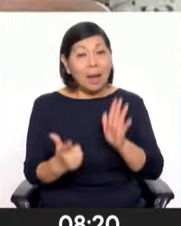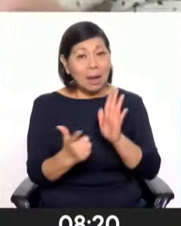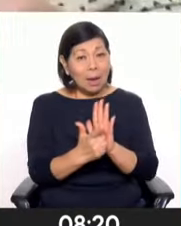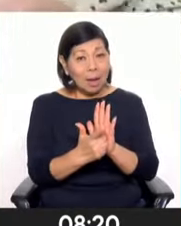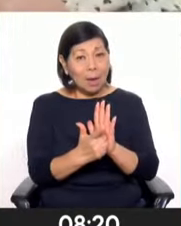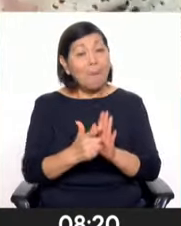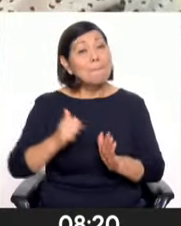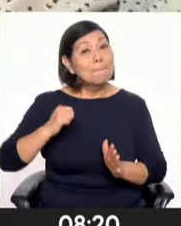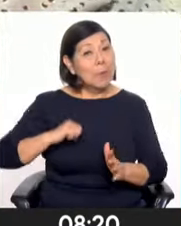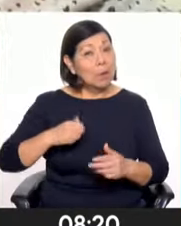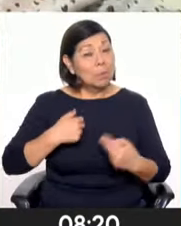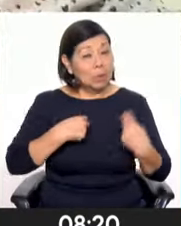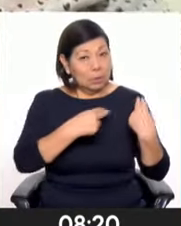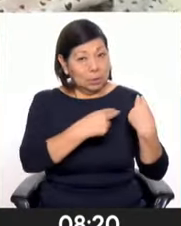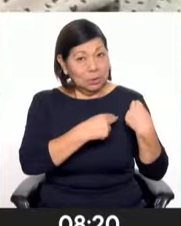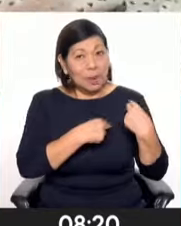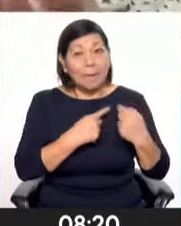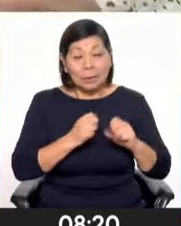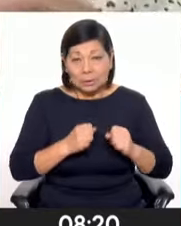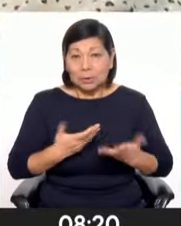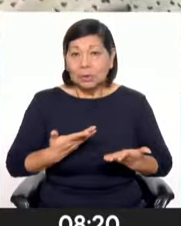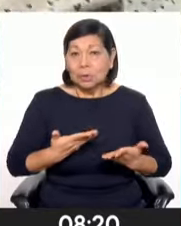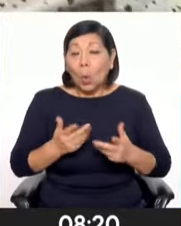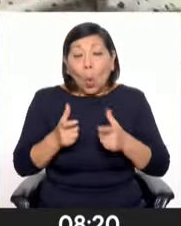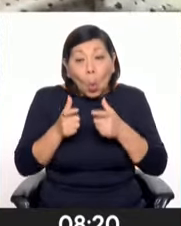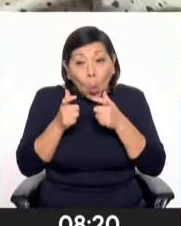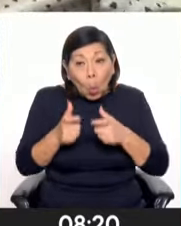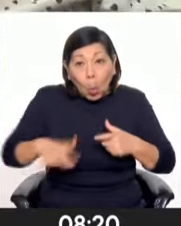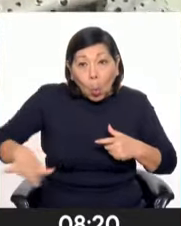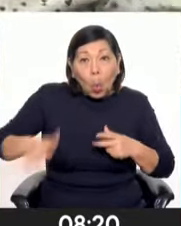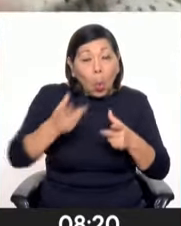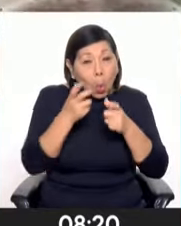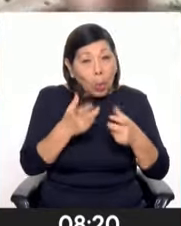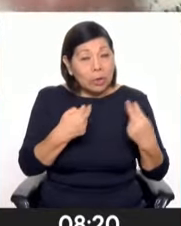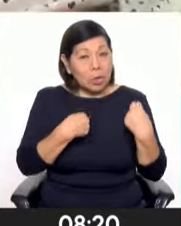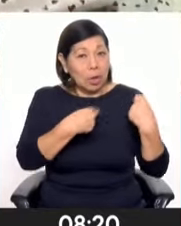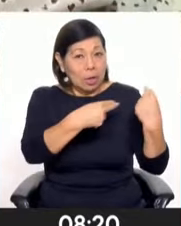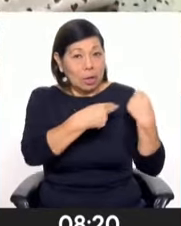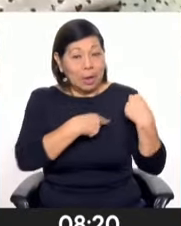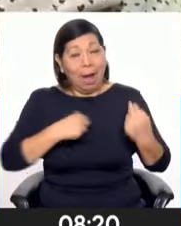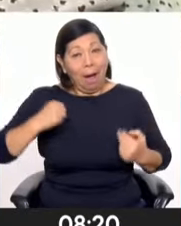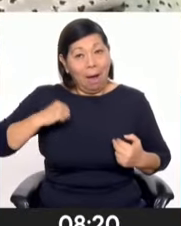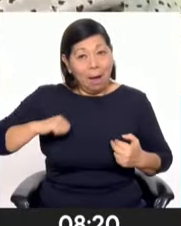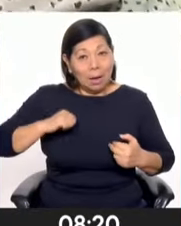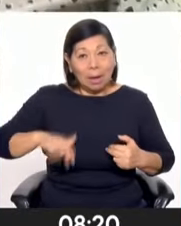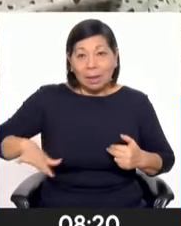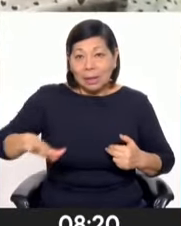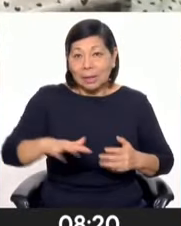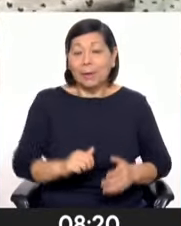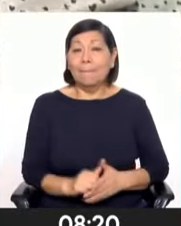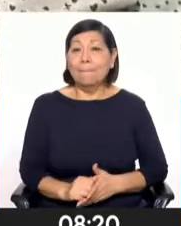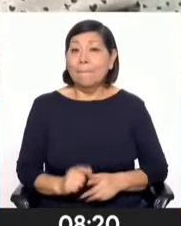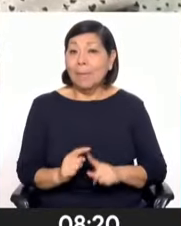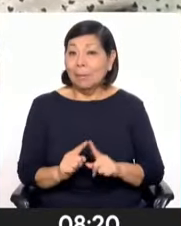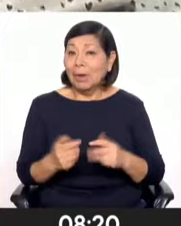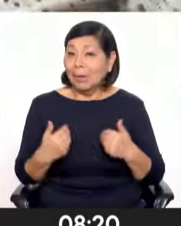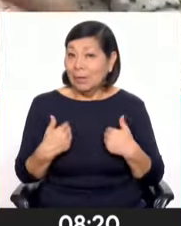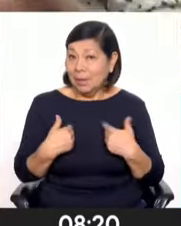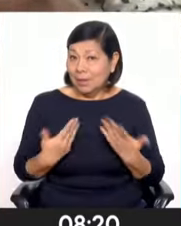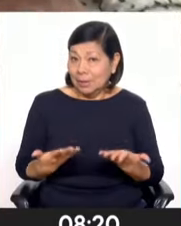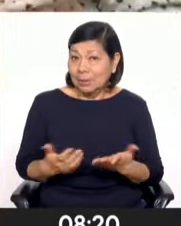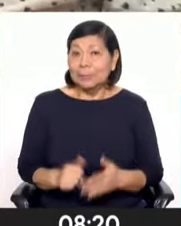municipalidades a mí me confiere la facultad de salvaguardar todos los bienes del Estado, pero bienes